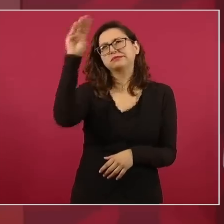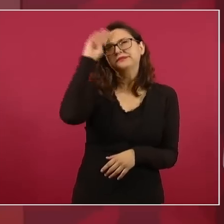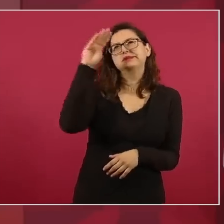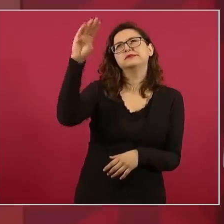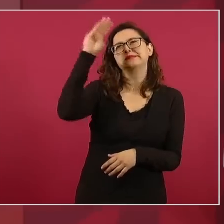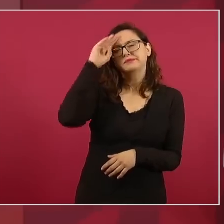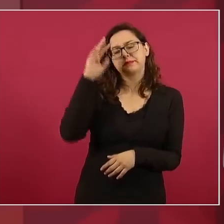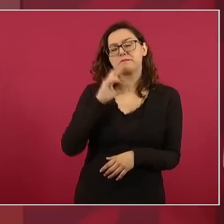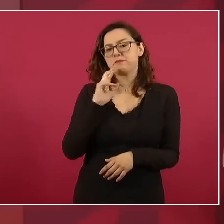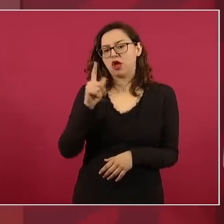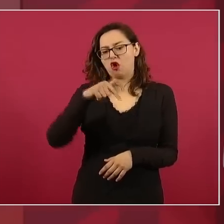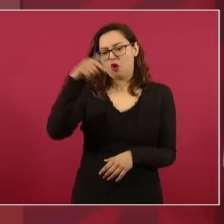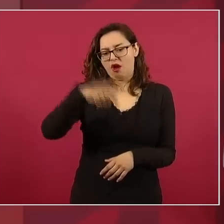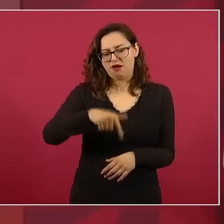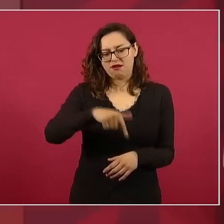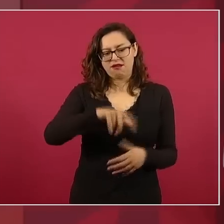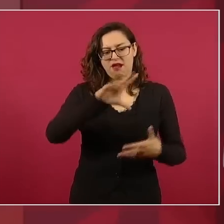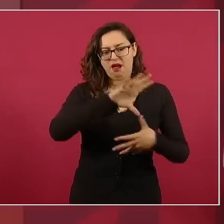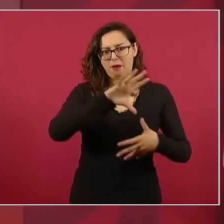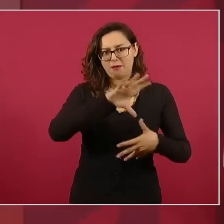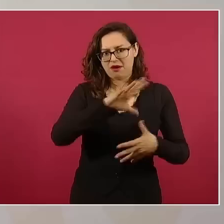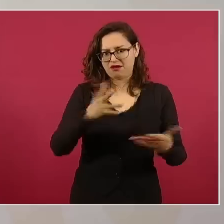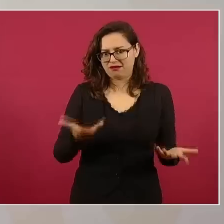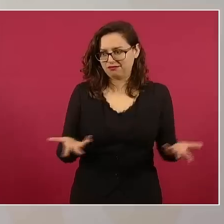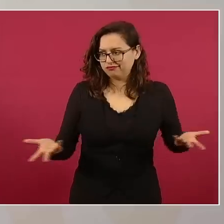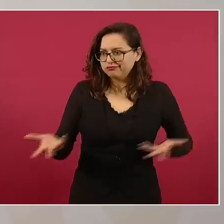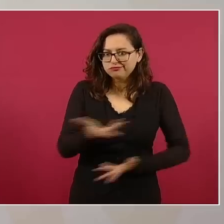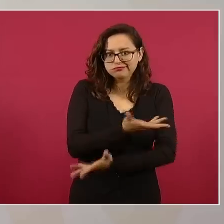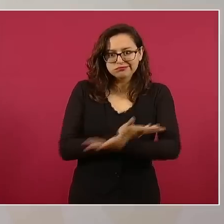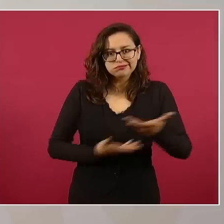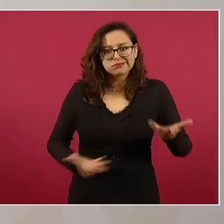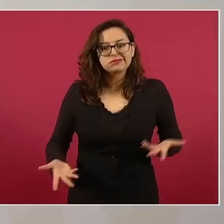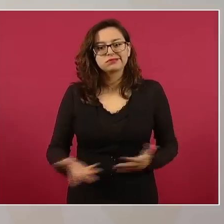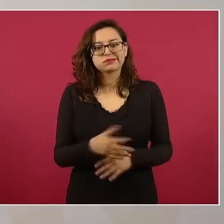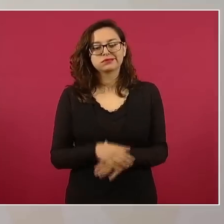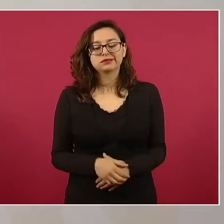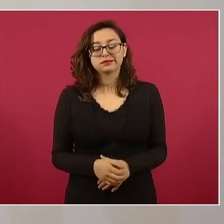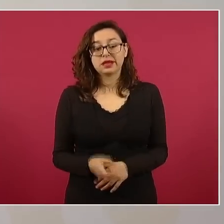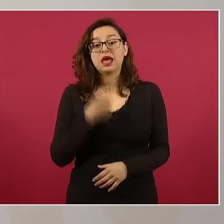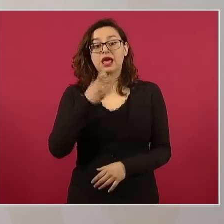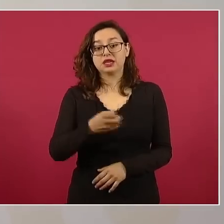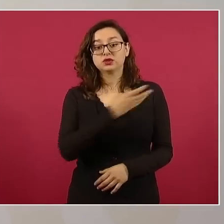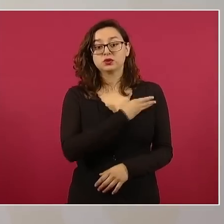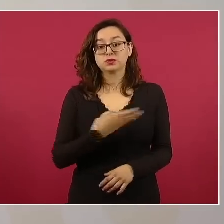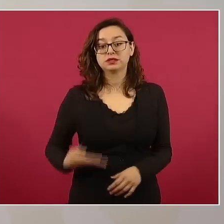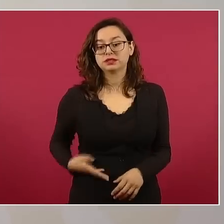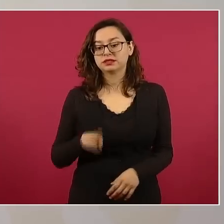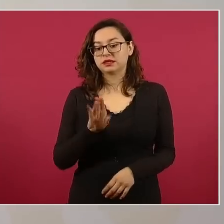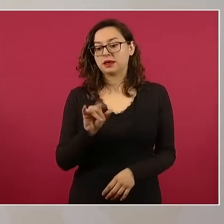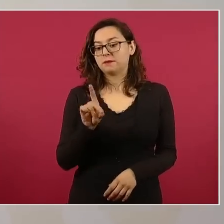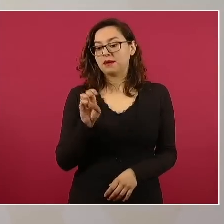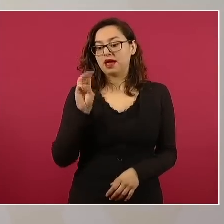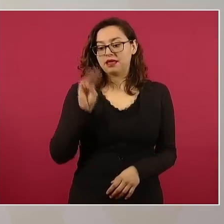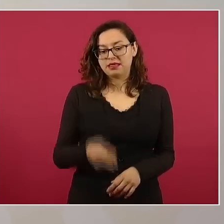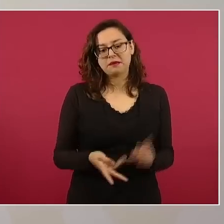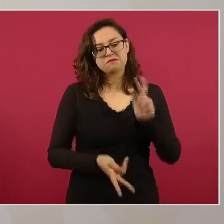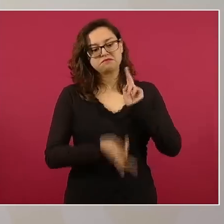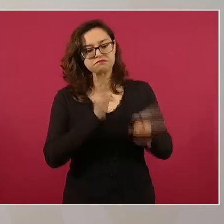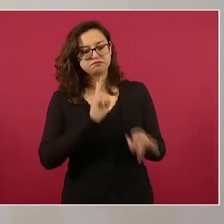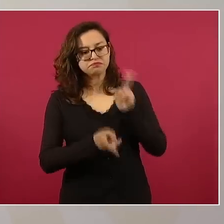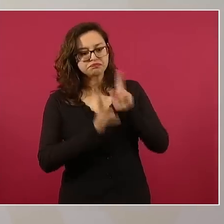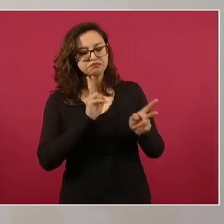con el presidente Biden. Estuvimos también antes con la